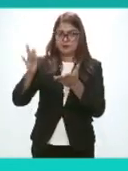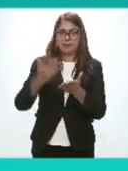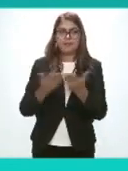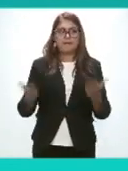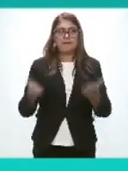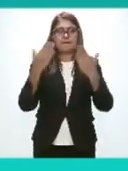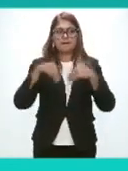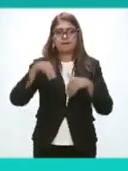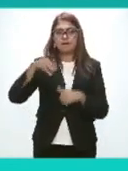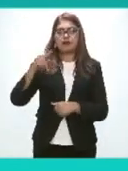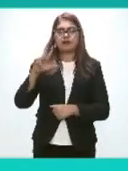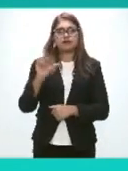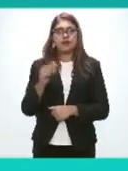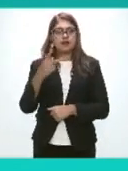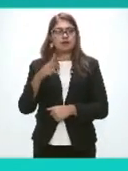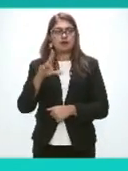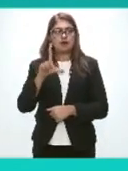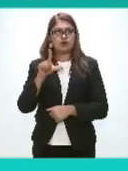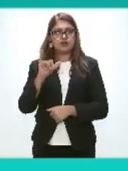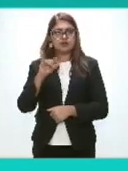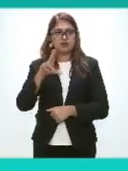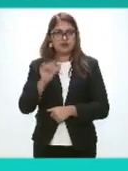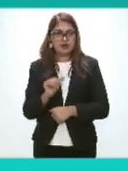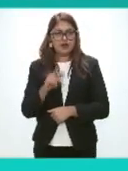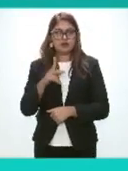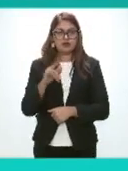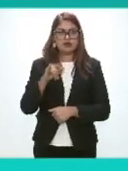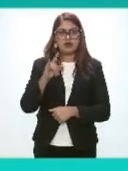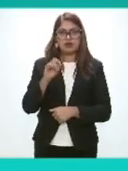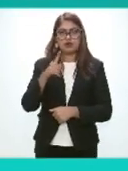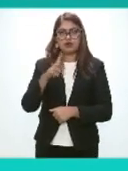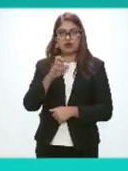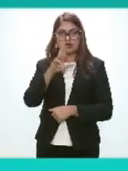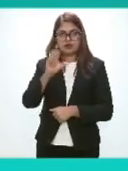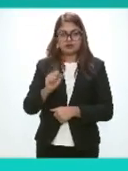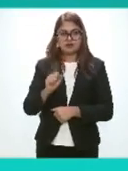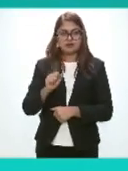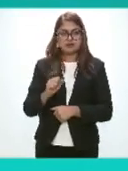Pasaríamos con la maestra Paulina Elizabeth Confián Torres Del Instituto De Durango